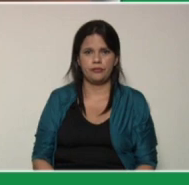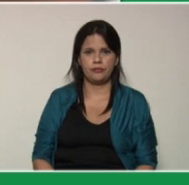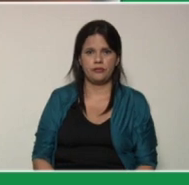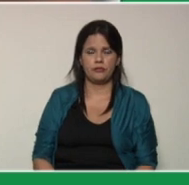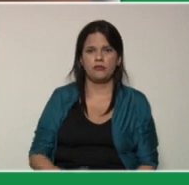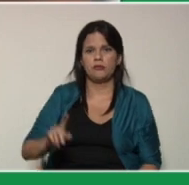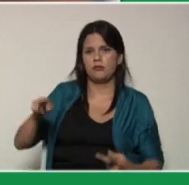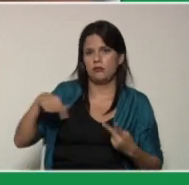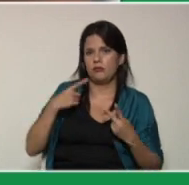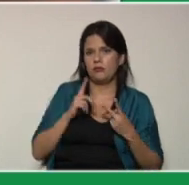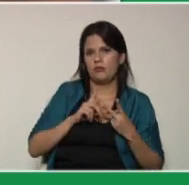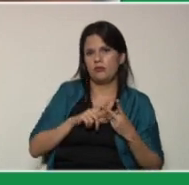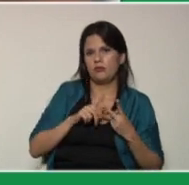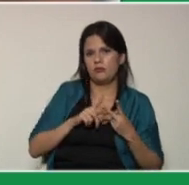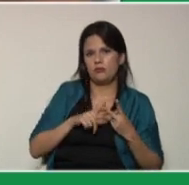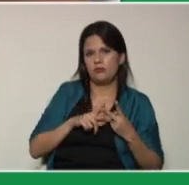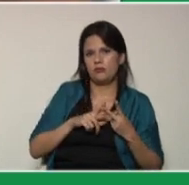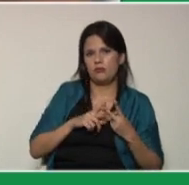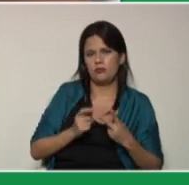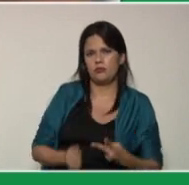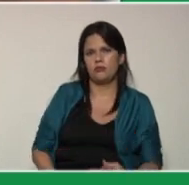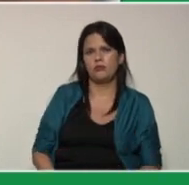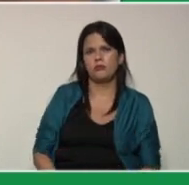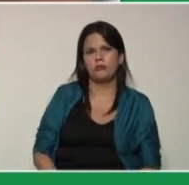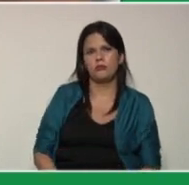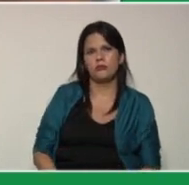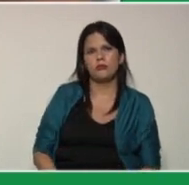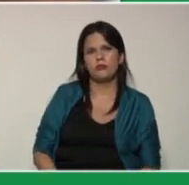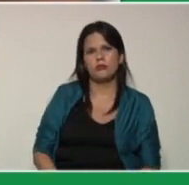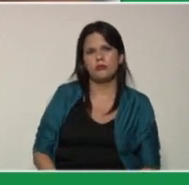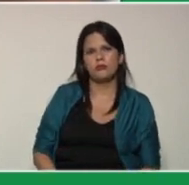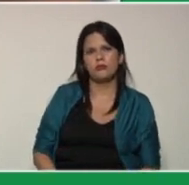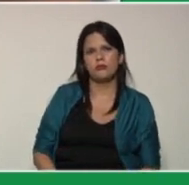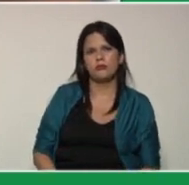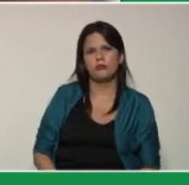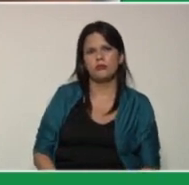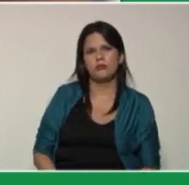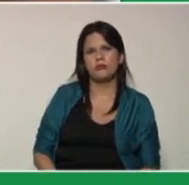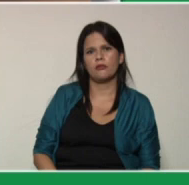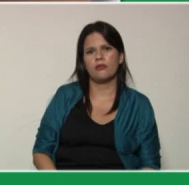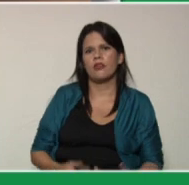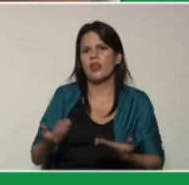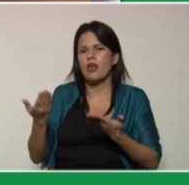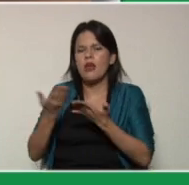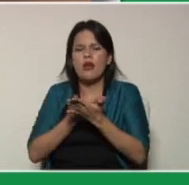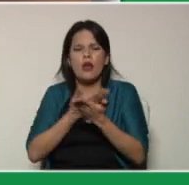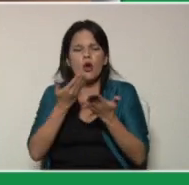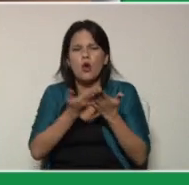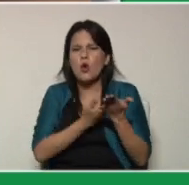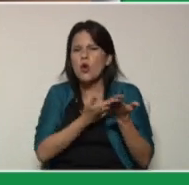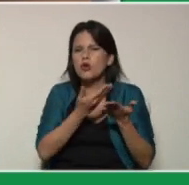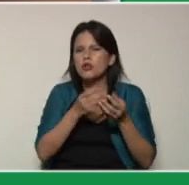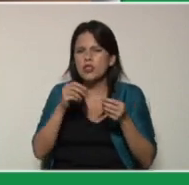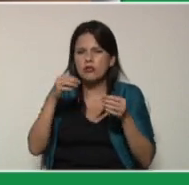Después le echamos las conchas de verduras y frutas